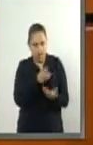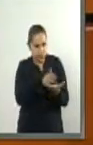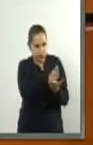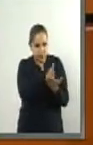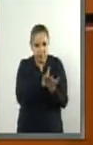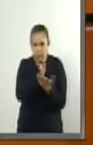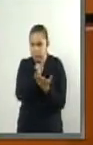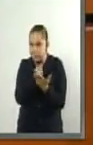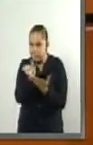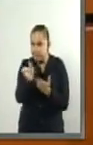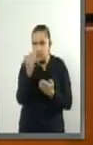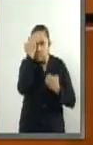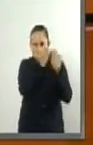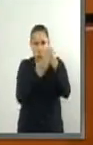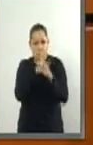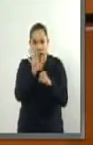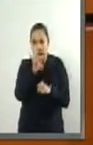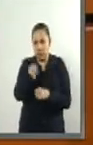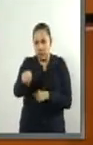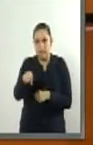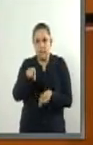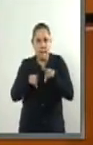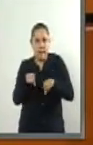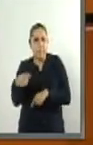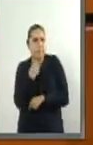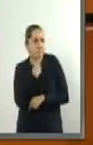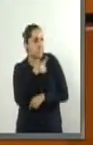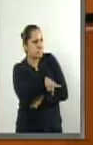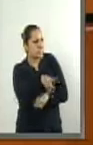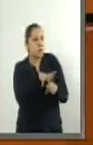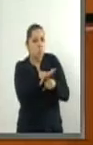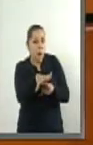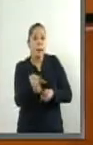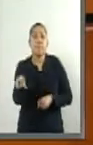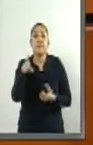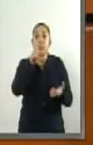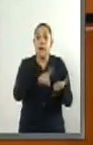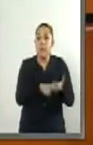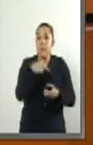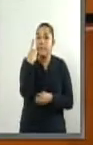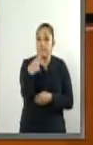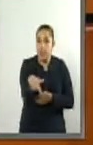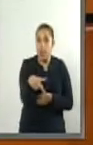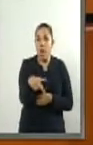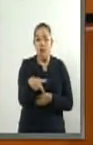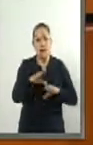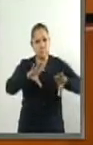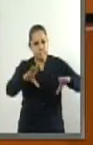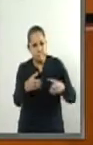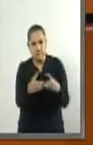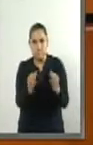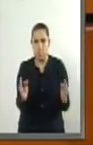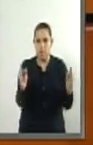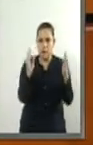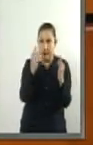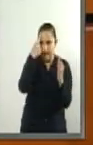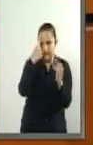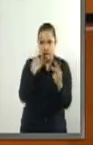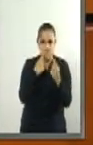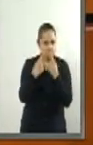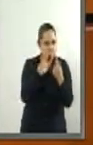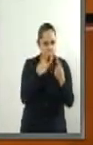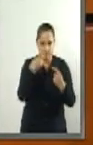acciones legales que reclamen de las vías oral mercantil y ejecutiva mercantil se desprende